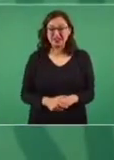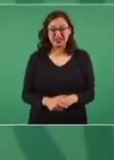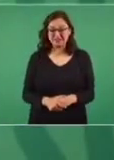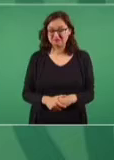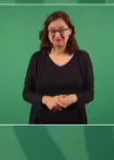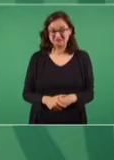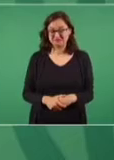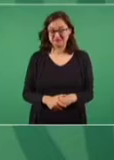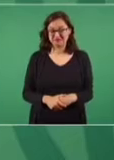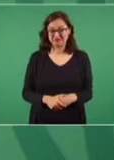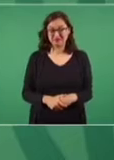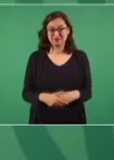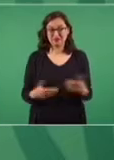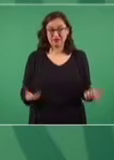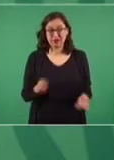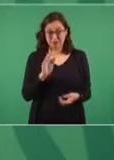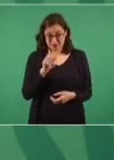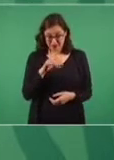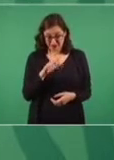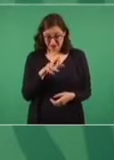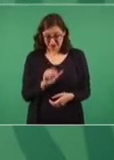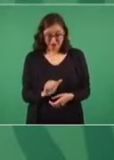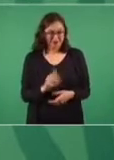mucho menos Bacanora.